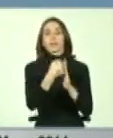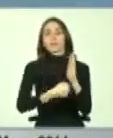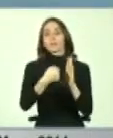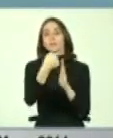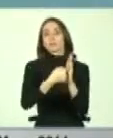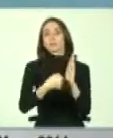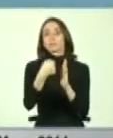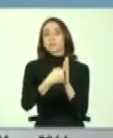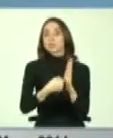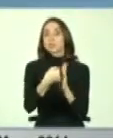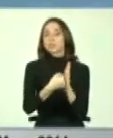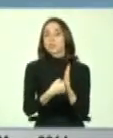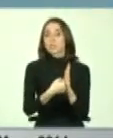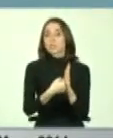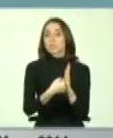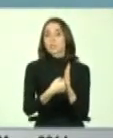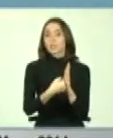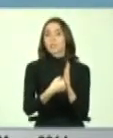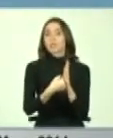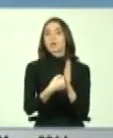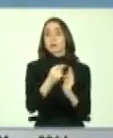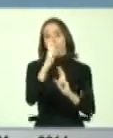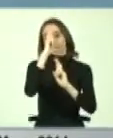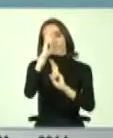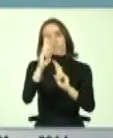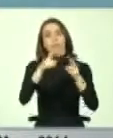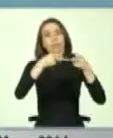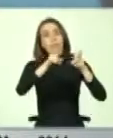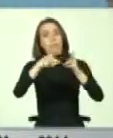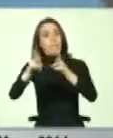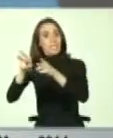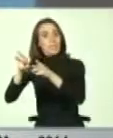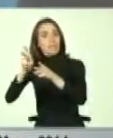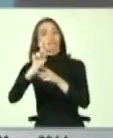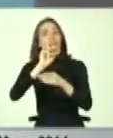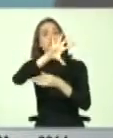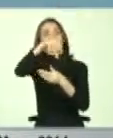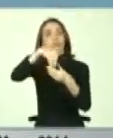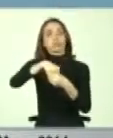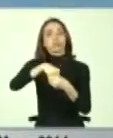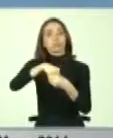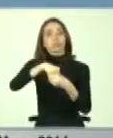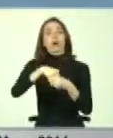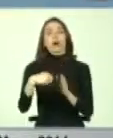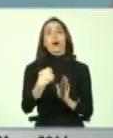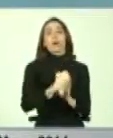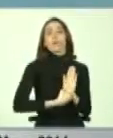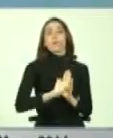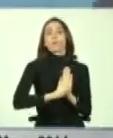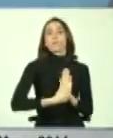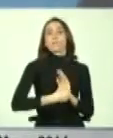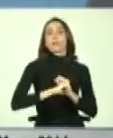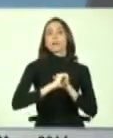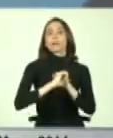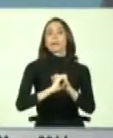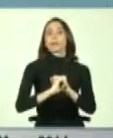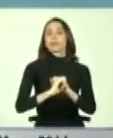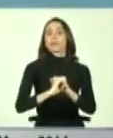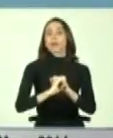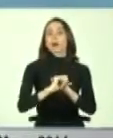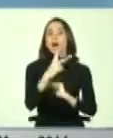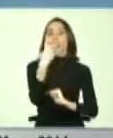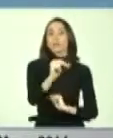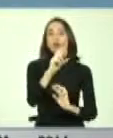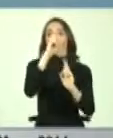el respeto a los derechos incluye la lucha contra el no